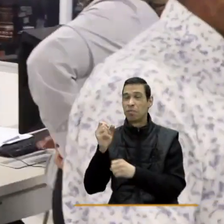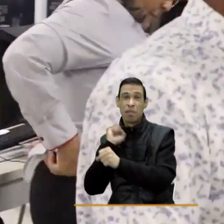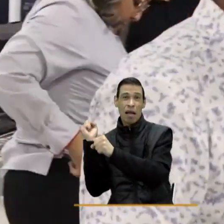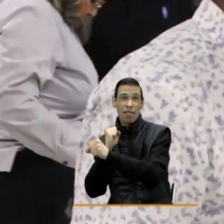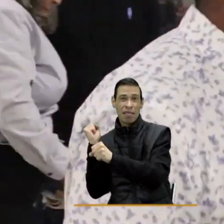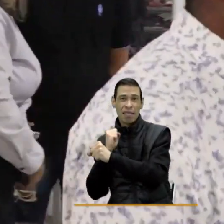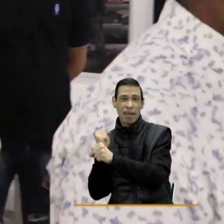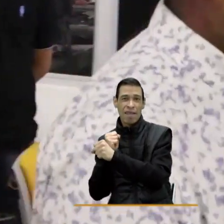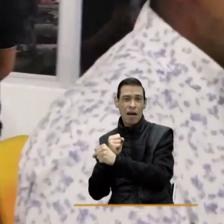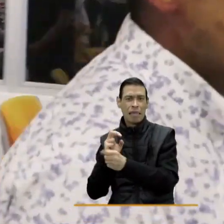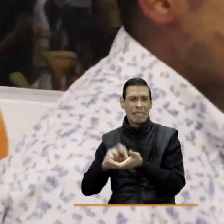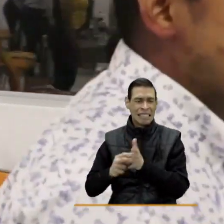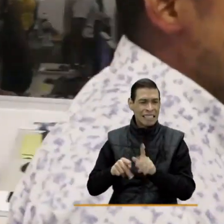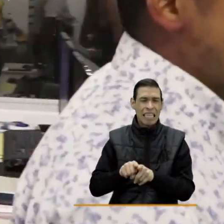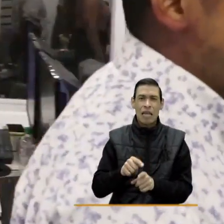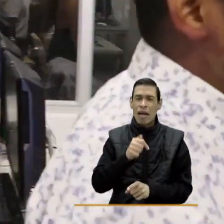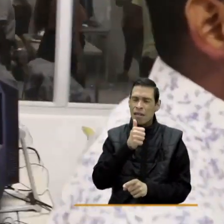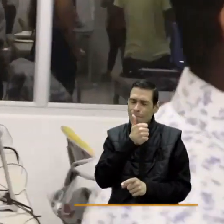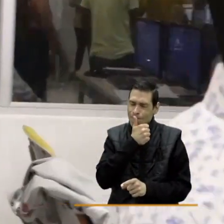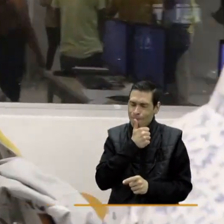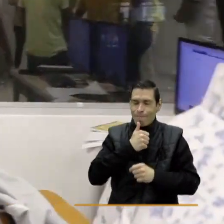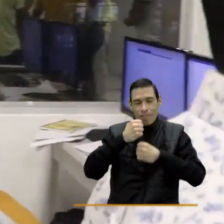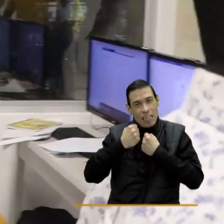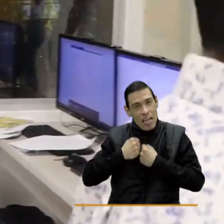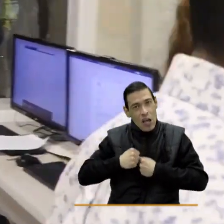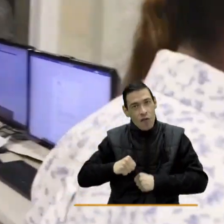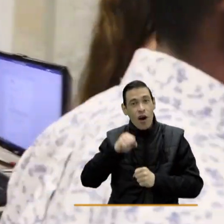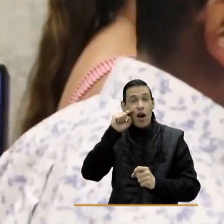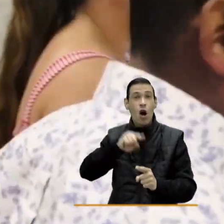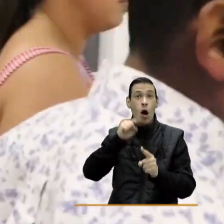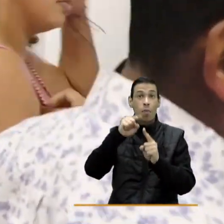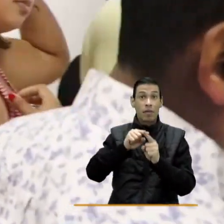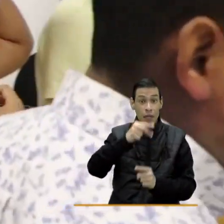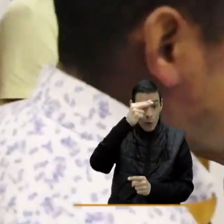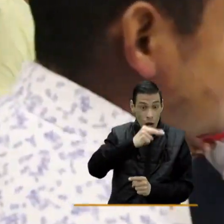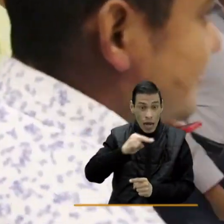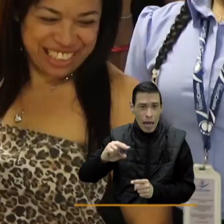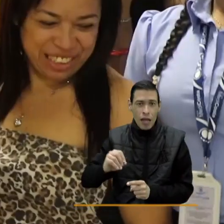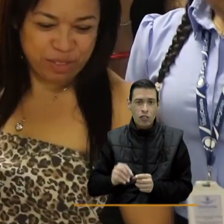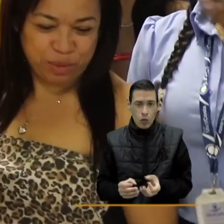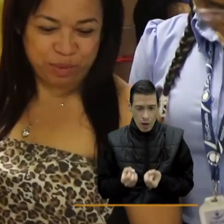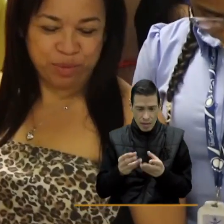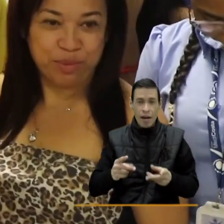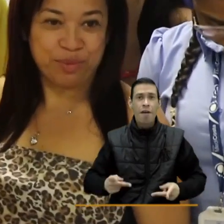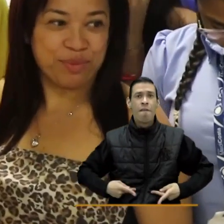haciendo para brindarle una mejor calidad de vida a nuestros hijos.